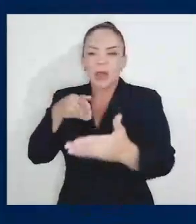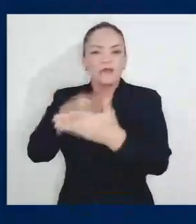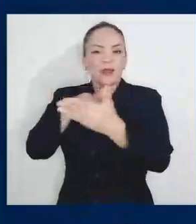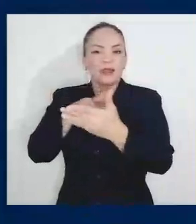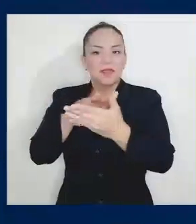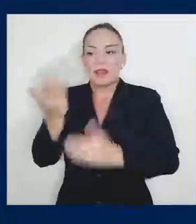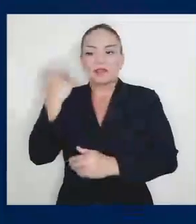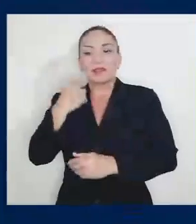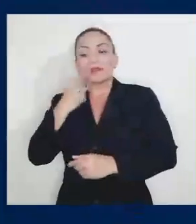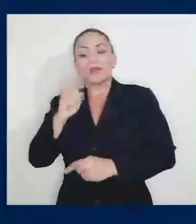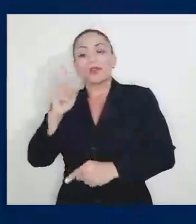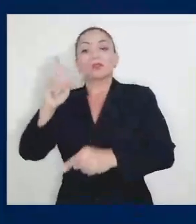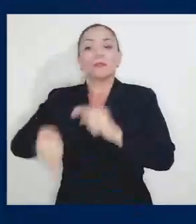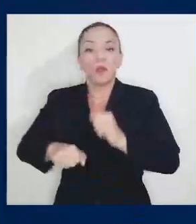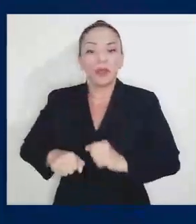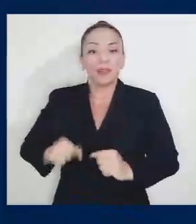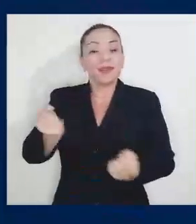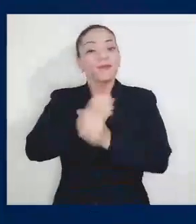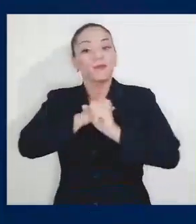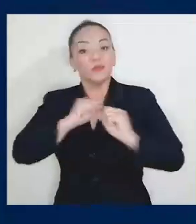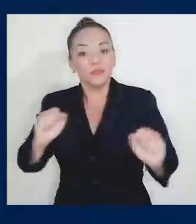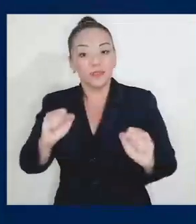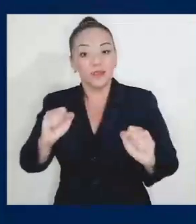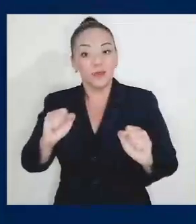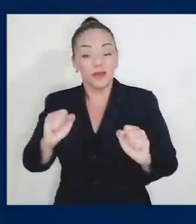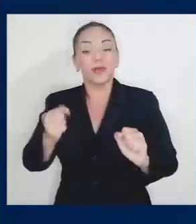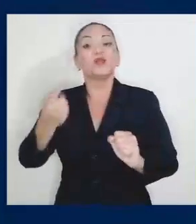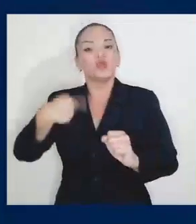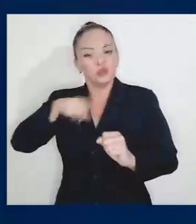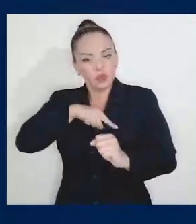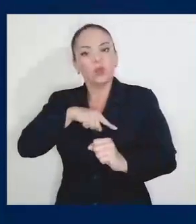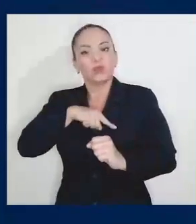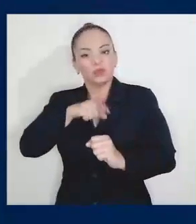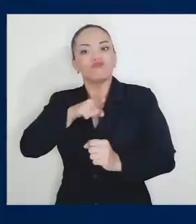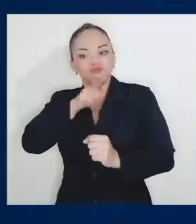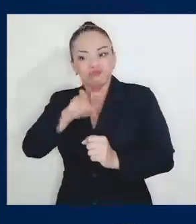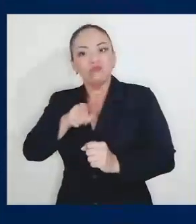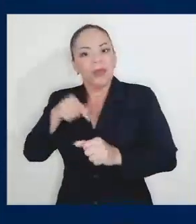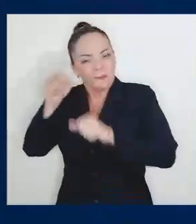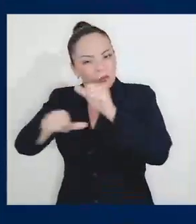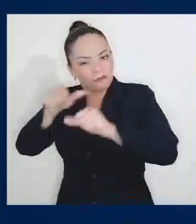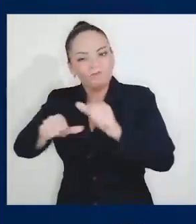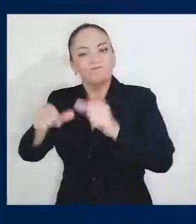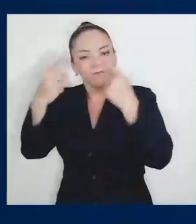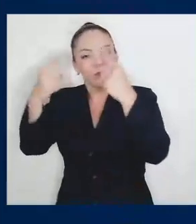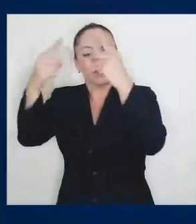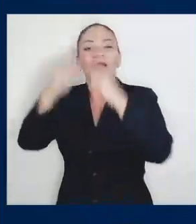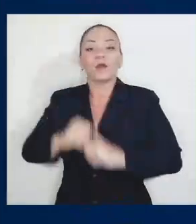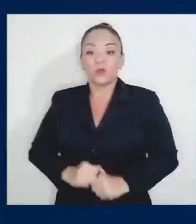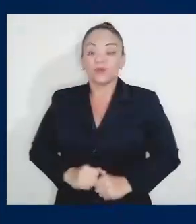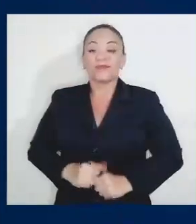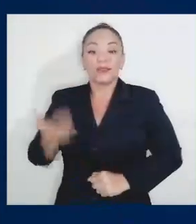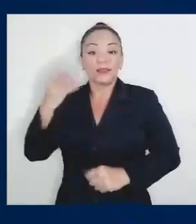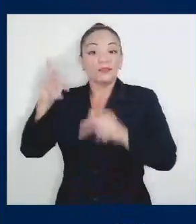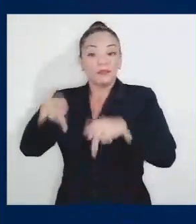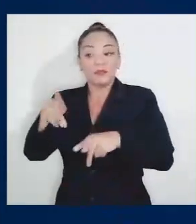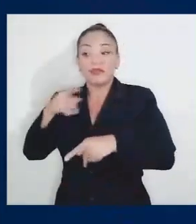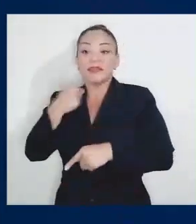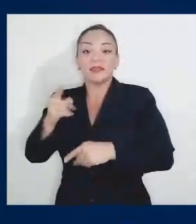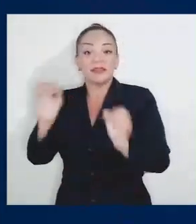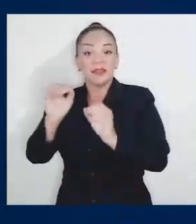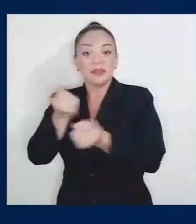el no se puede y francamente hemos logrado algunos imposibles que nadie se hubiera